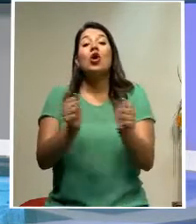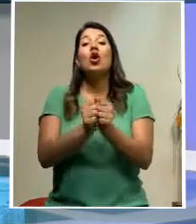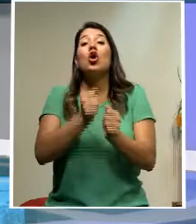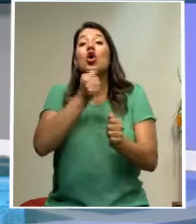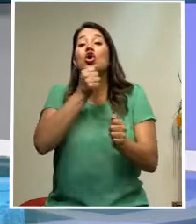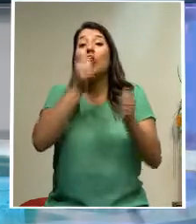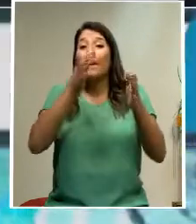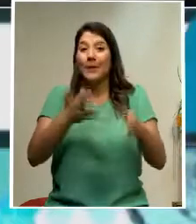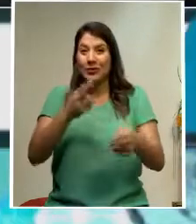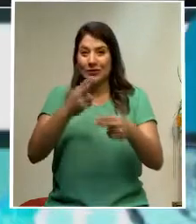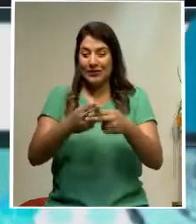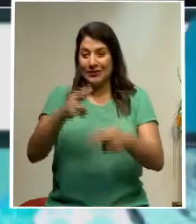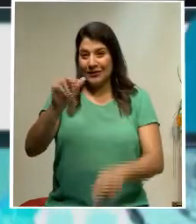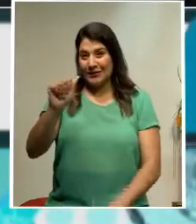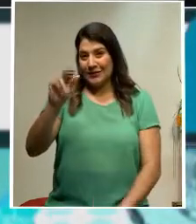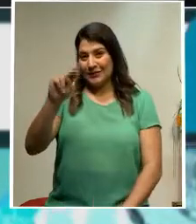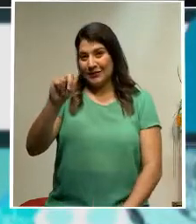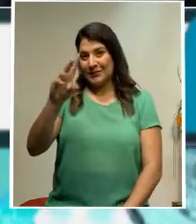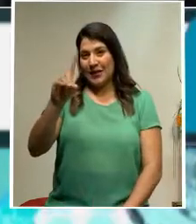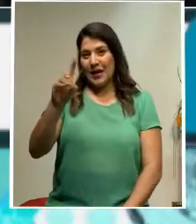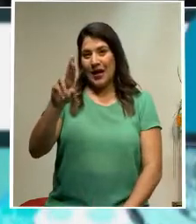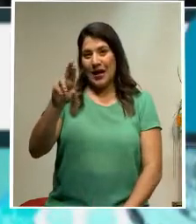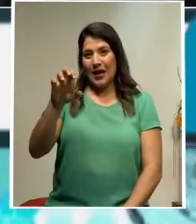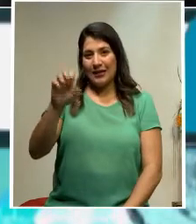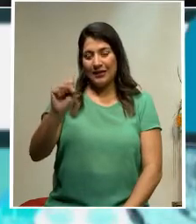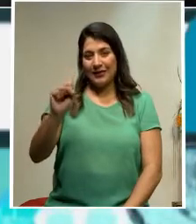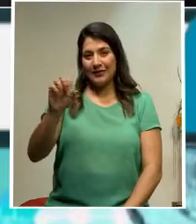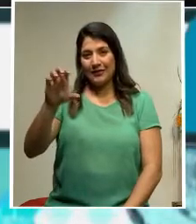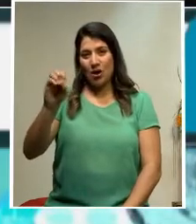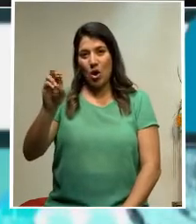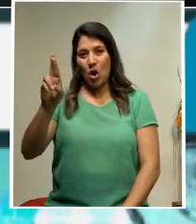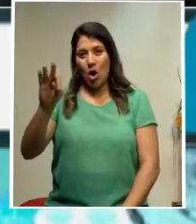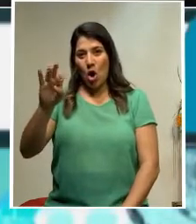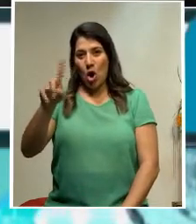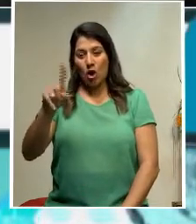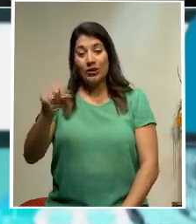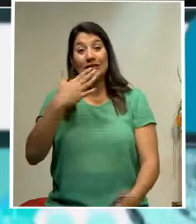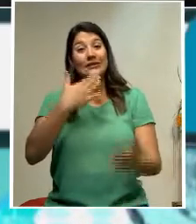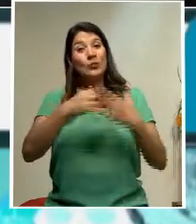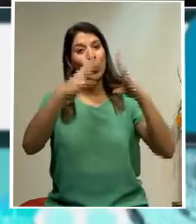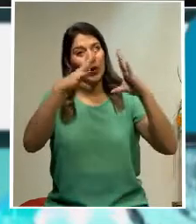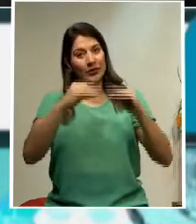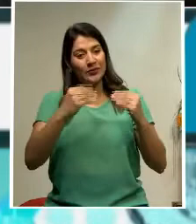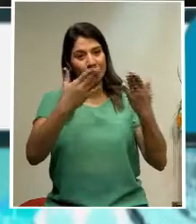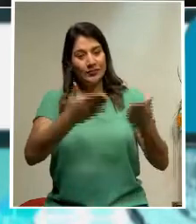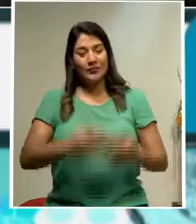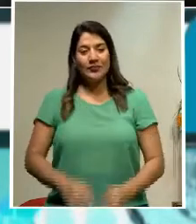periodista Andrés Ortiz para ampliar esta información. Buenas noches, Andrés. Adelante.